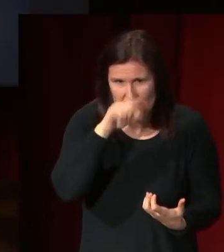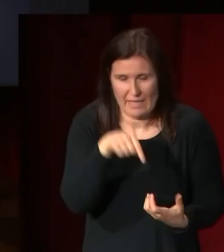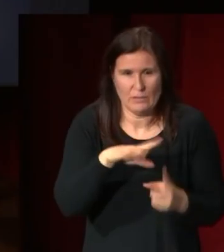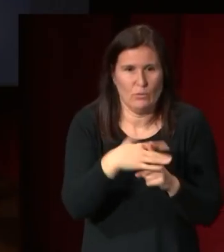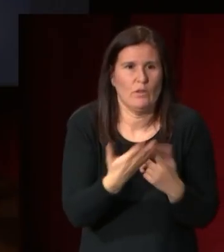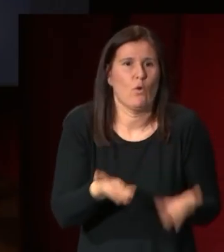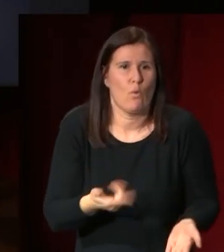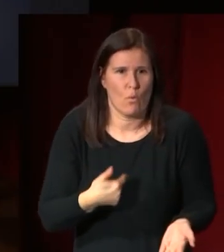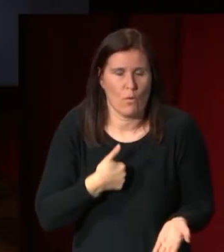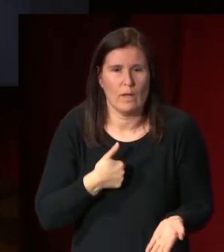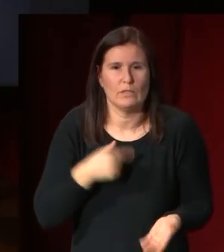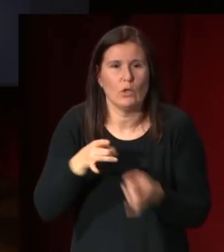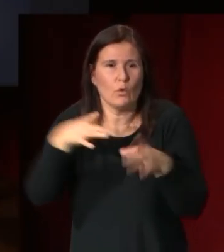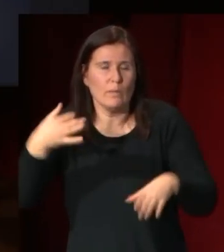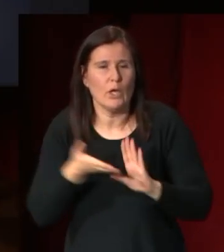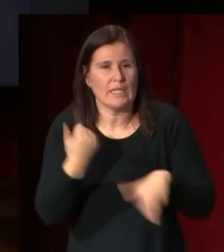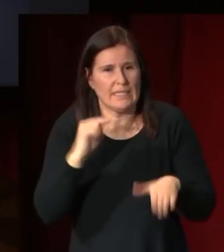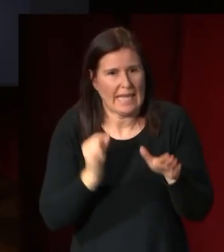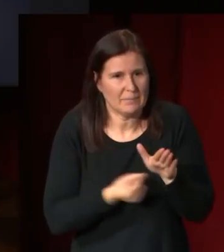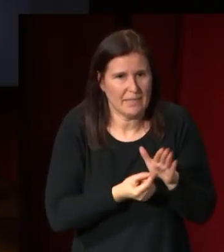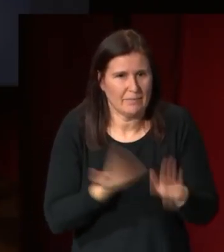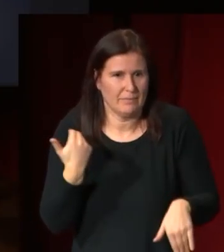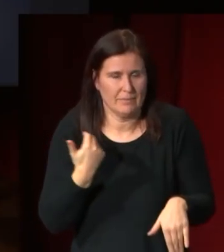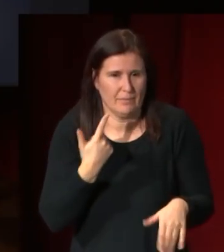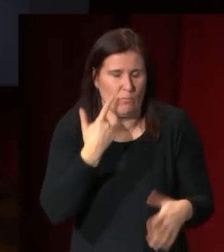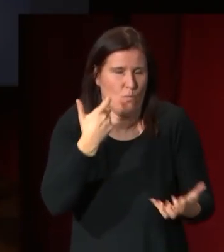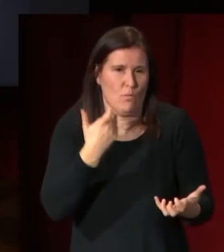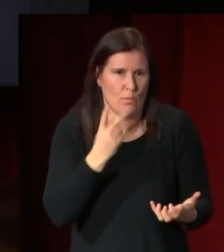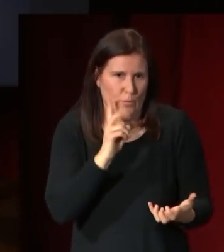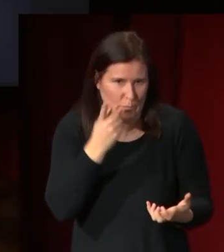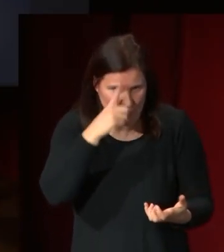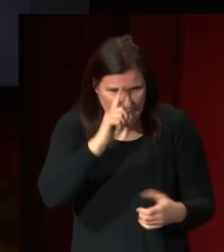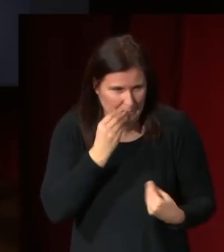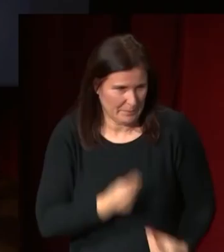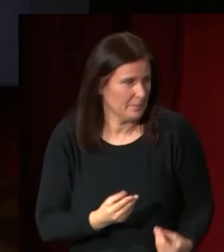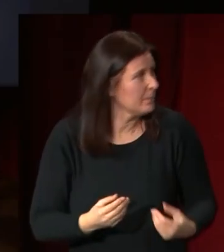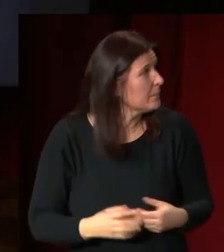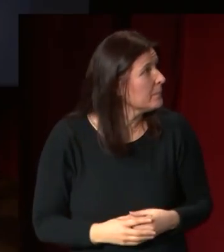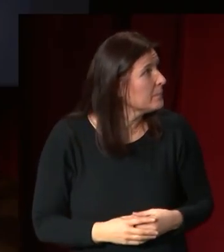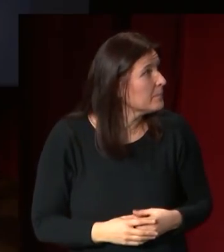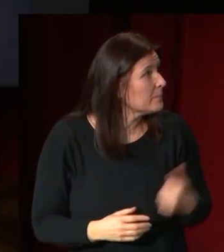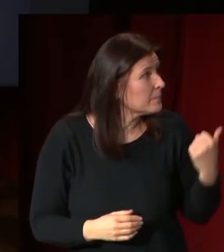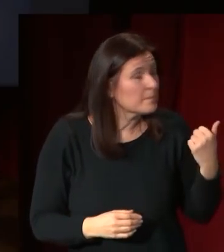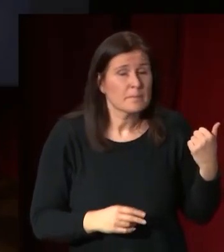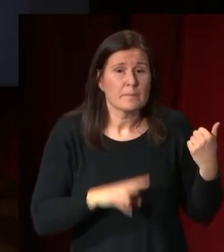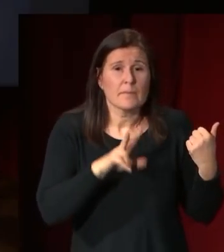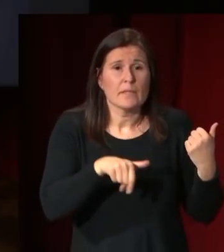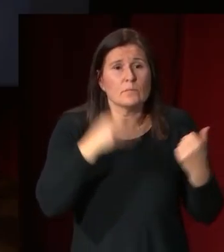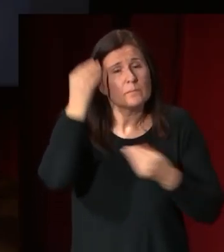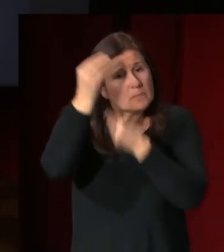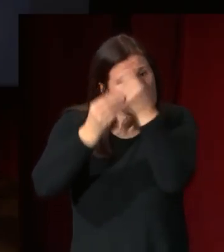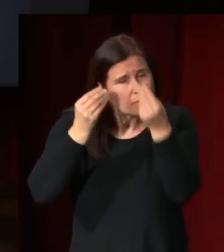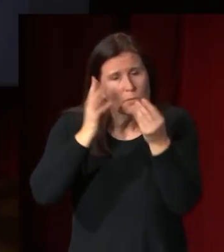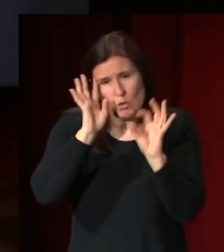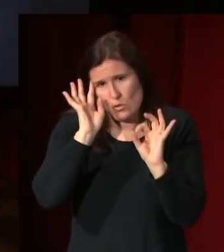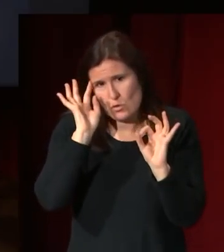cuando Cupido le quita la espina y es un planteamiento en el que